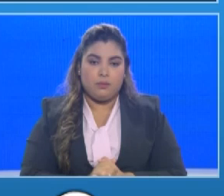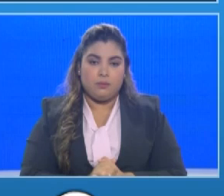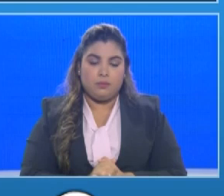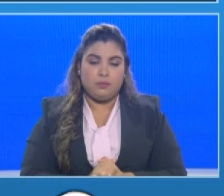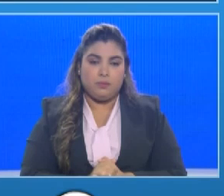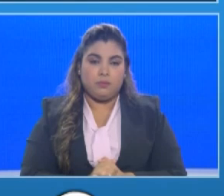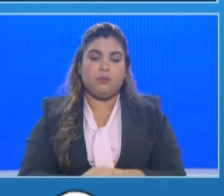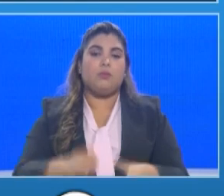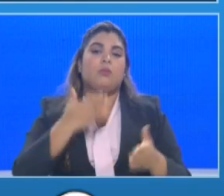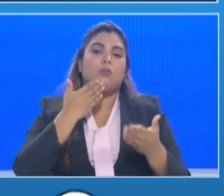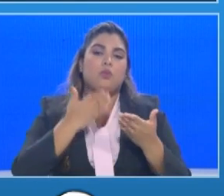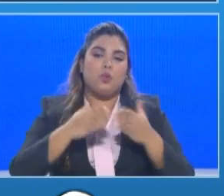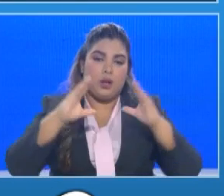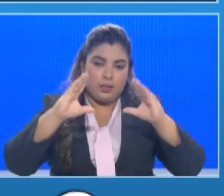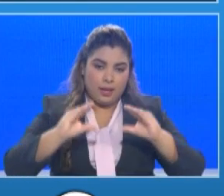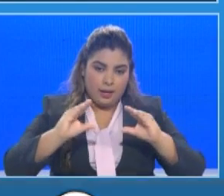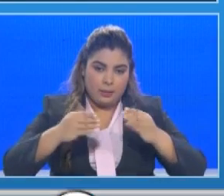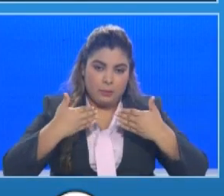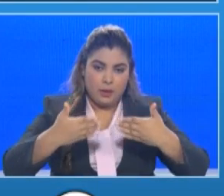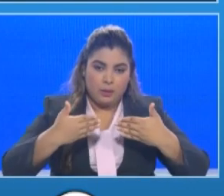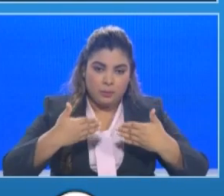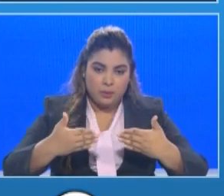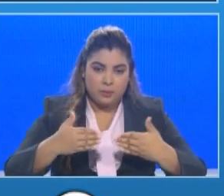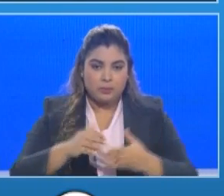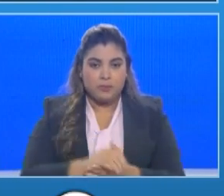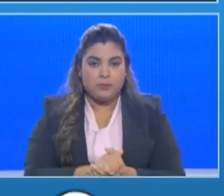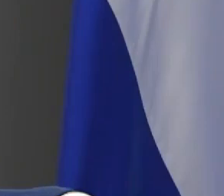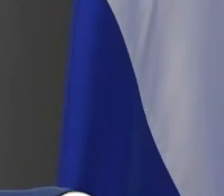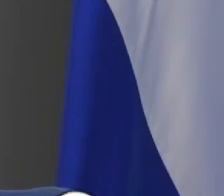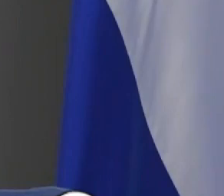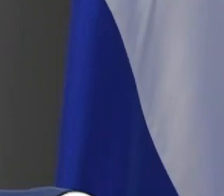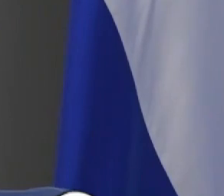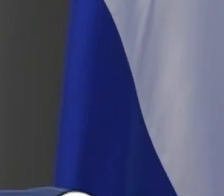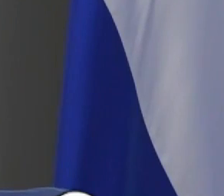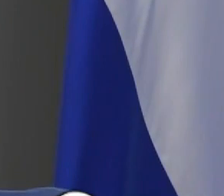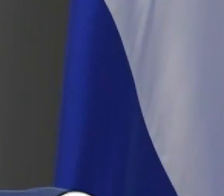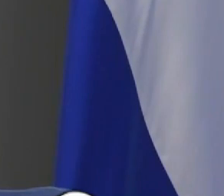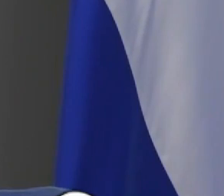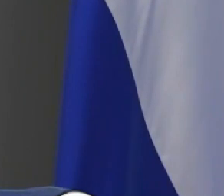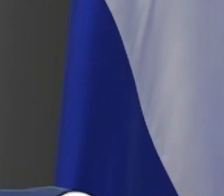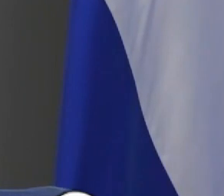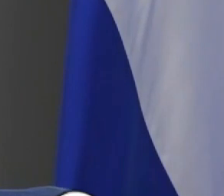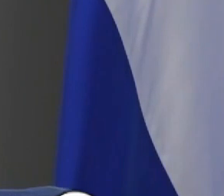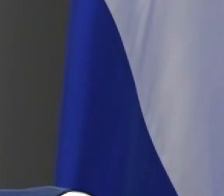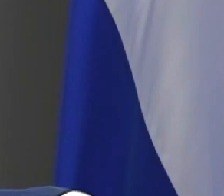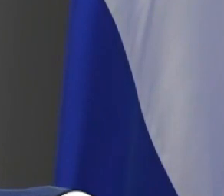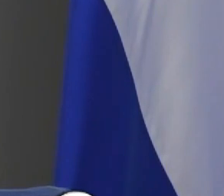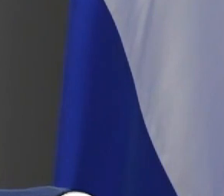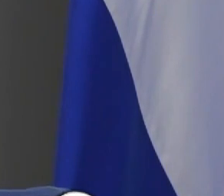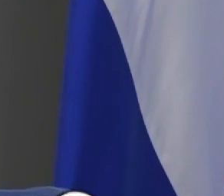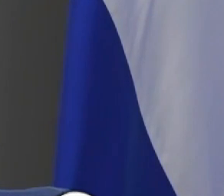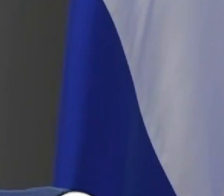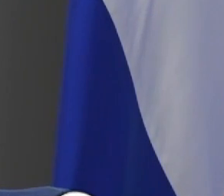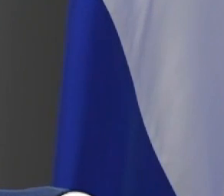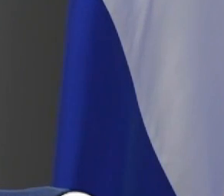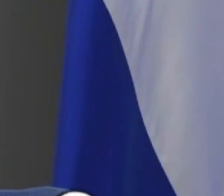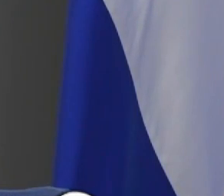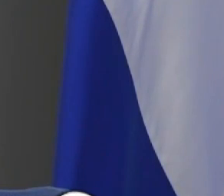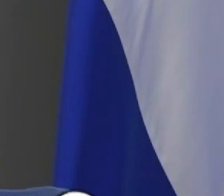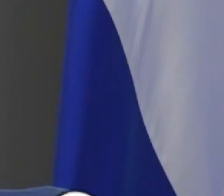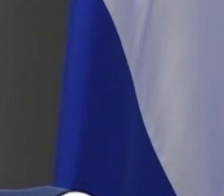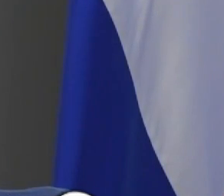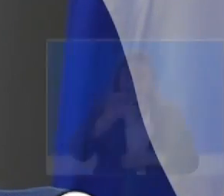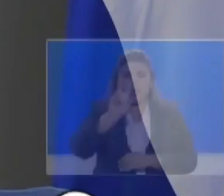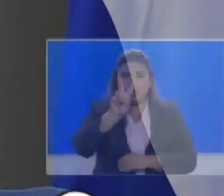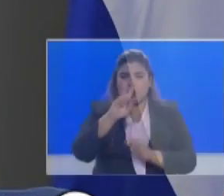Buenas tardes, equipo Panamá. A nivel mundial tenemos más de